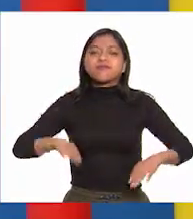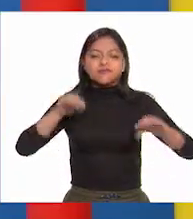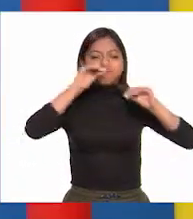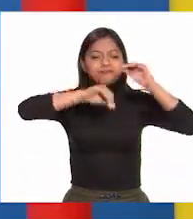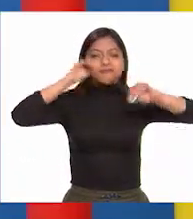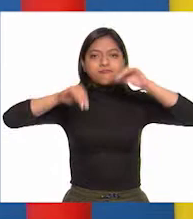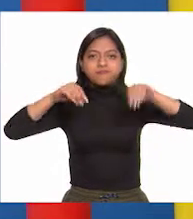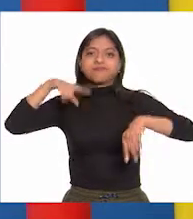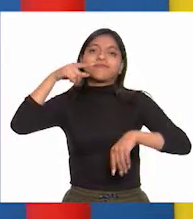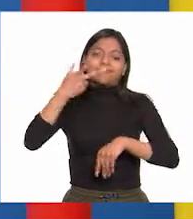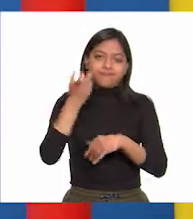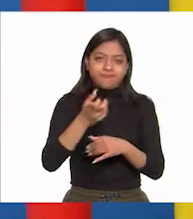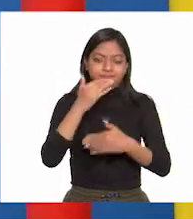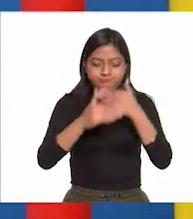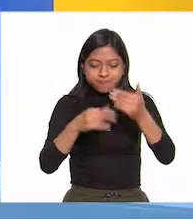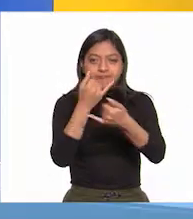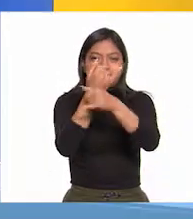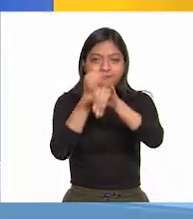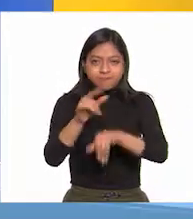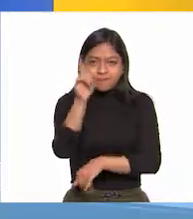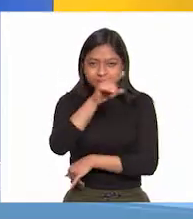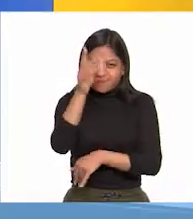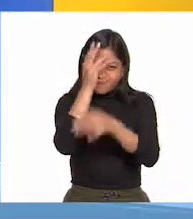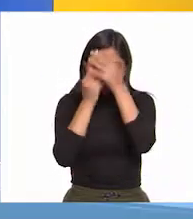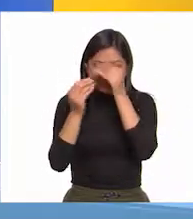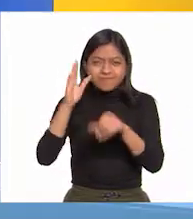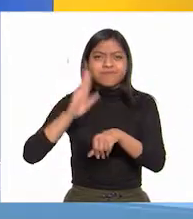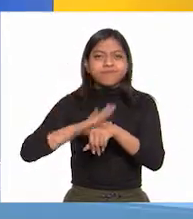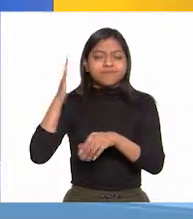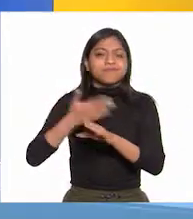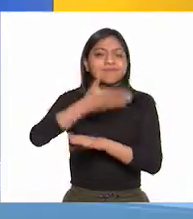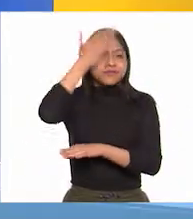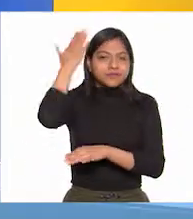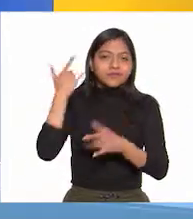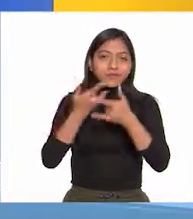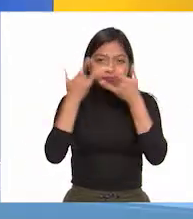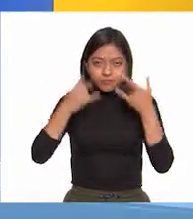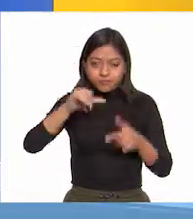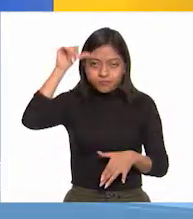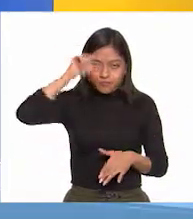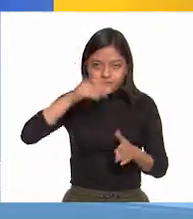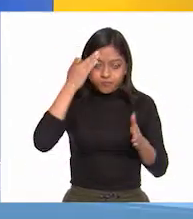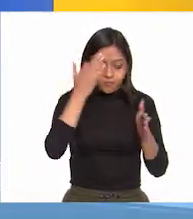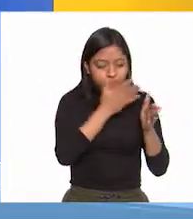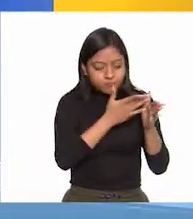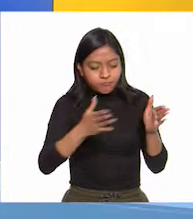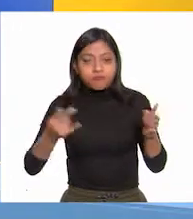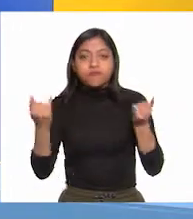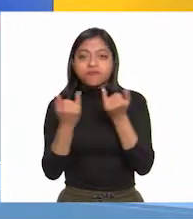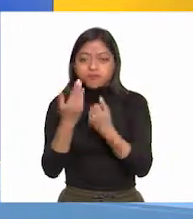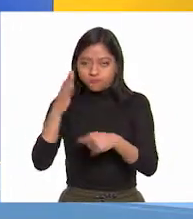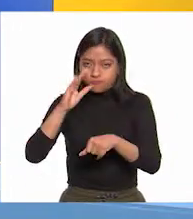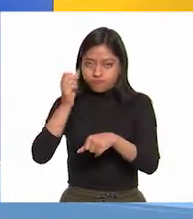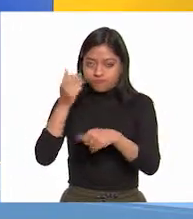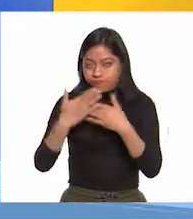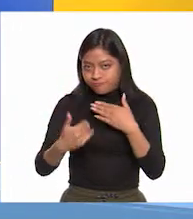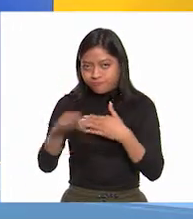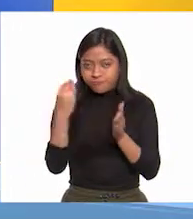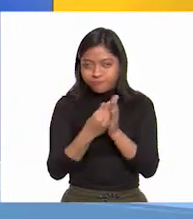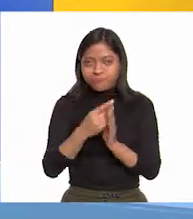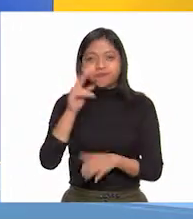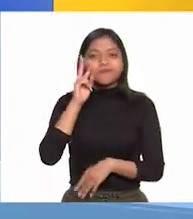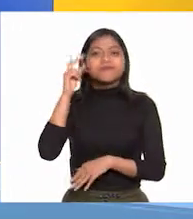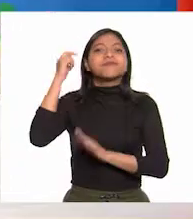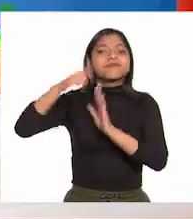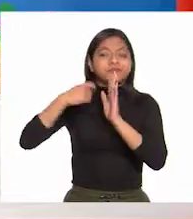¿Qué les parece si para conocer el contexto general del periodo que estudiaremos esta y las próximas clases, vemos el siguiente